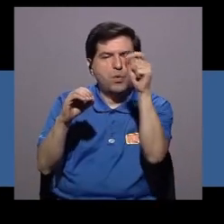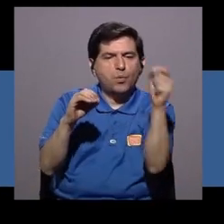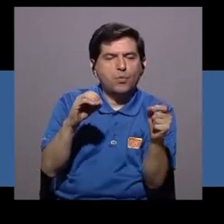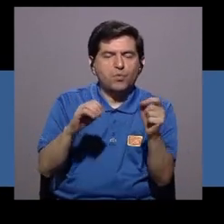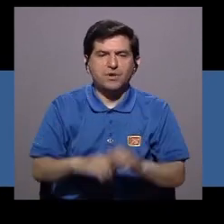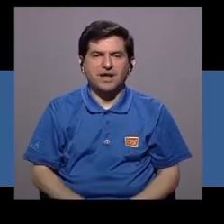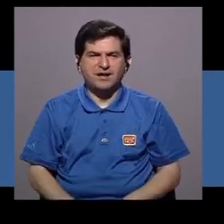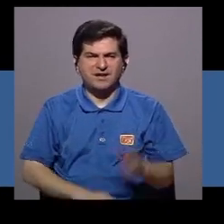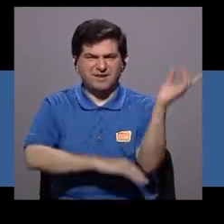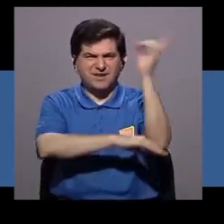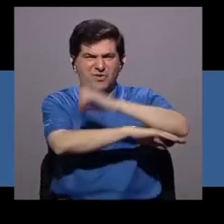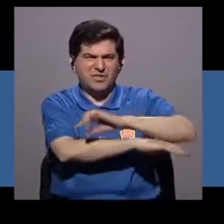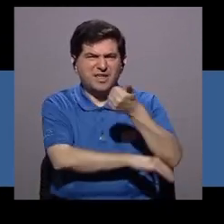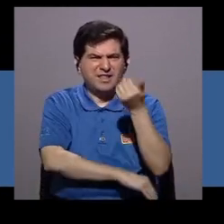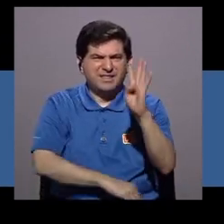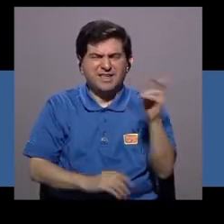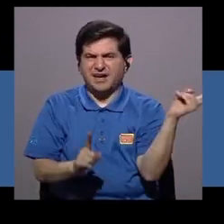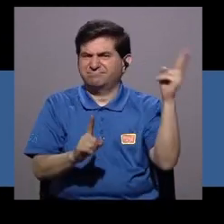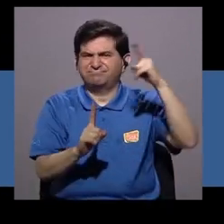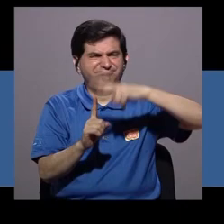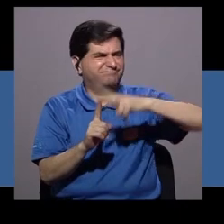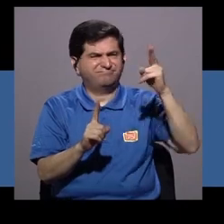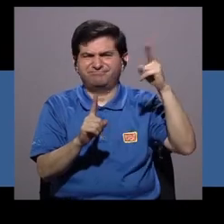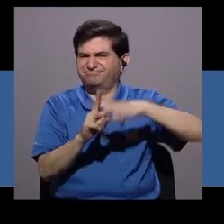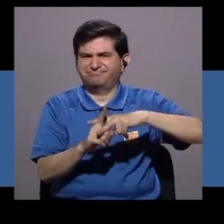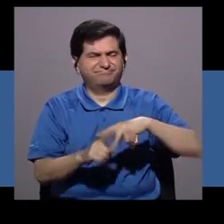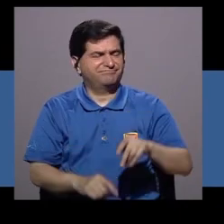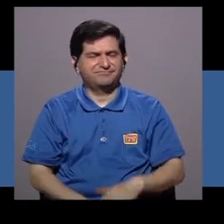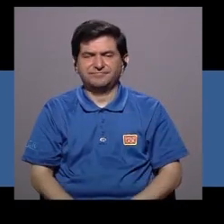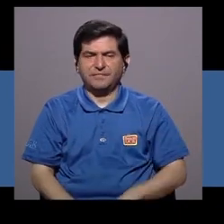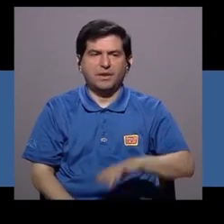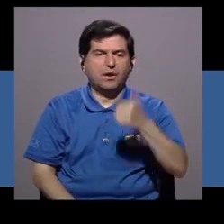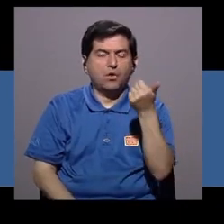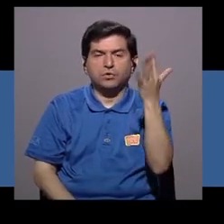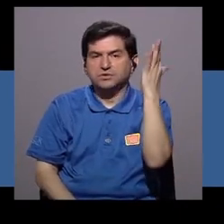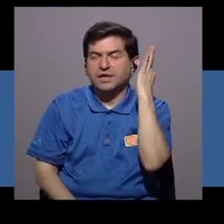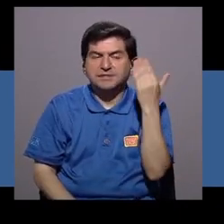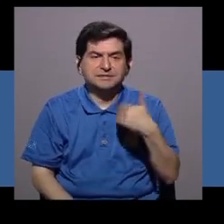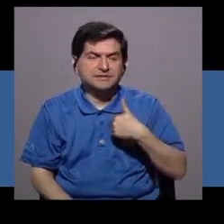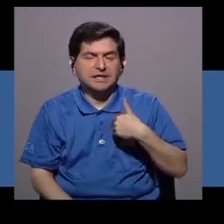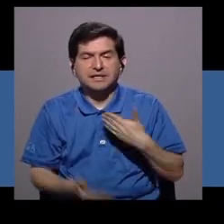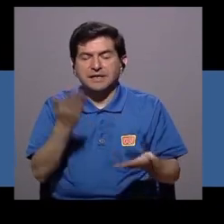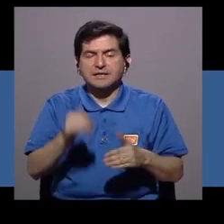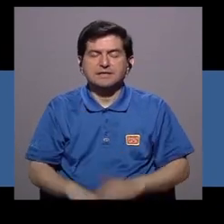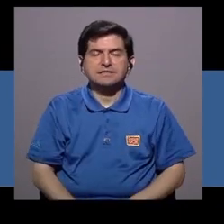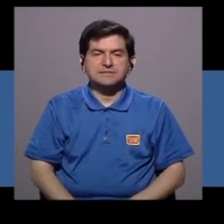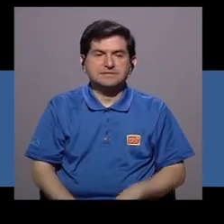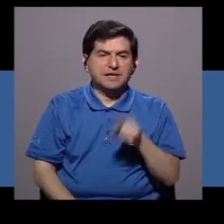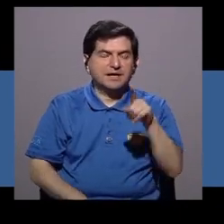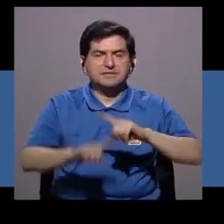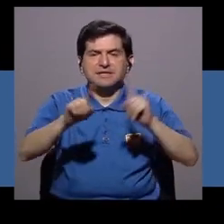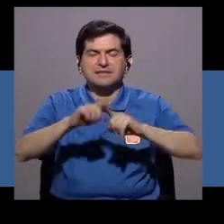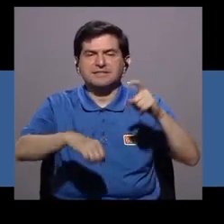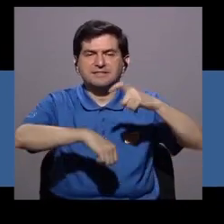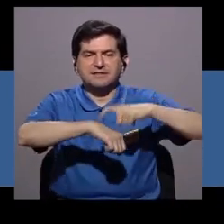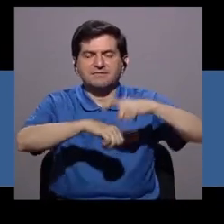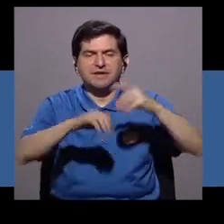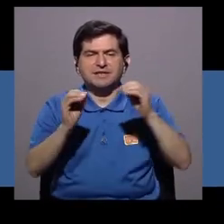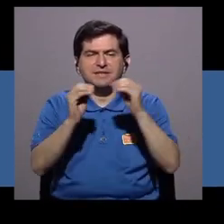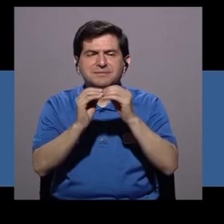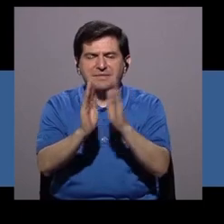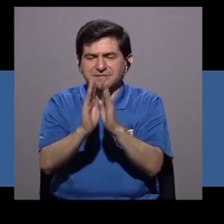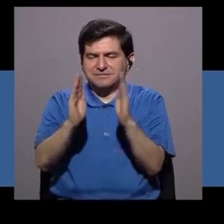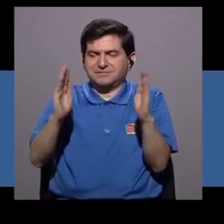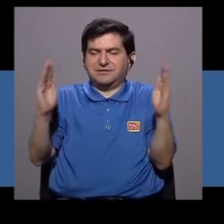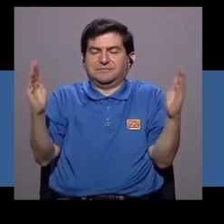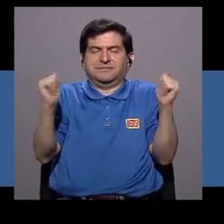aplicaría para ellas. Y hay otras mujeres que tienen pues esta etapa, y otras que las tienen mucho más larga. Entonces, se